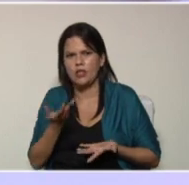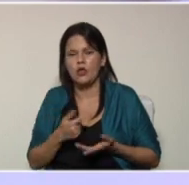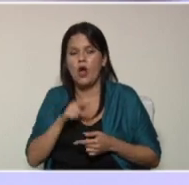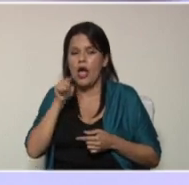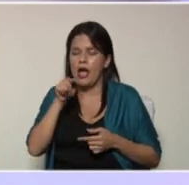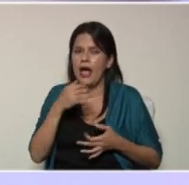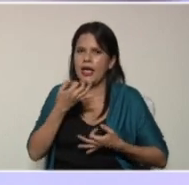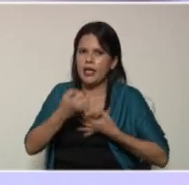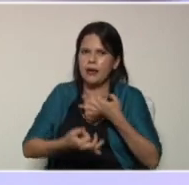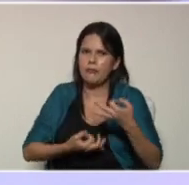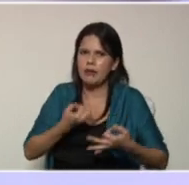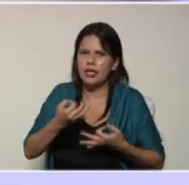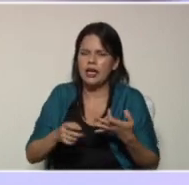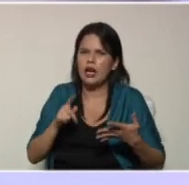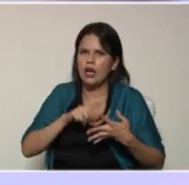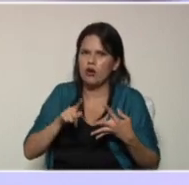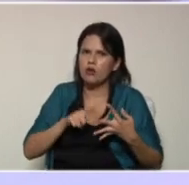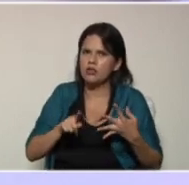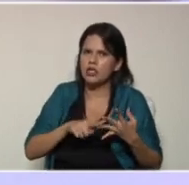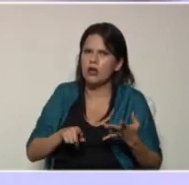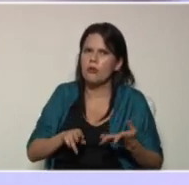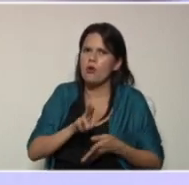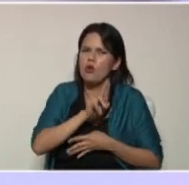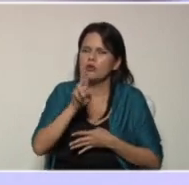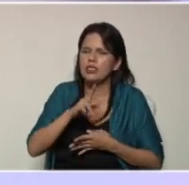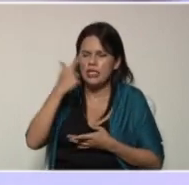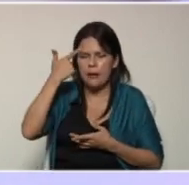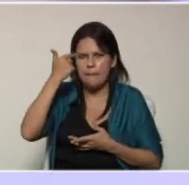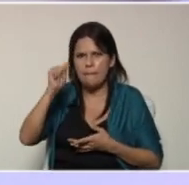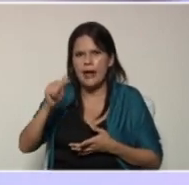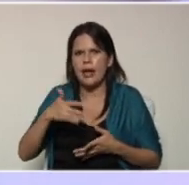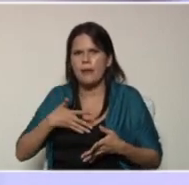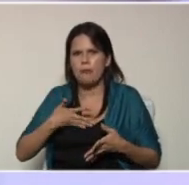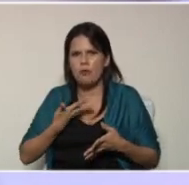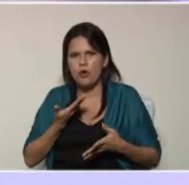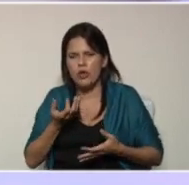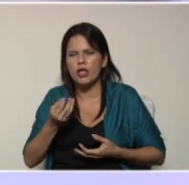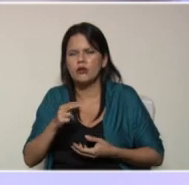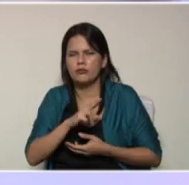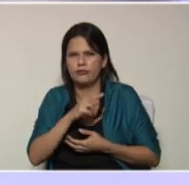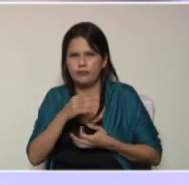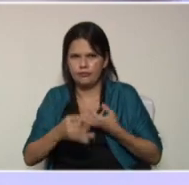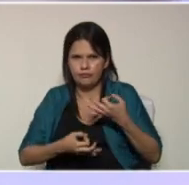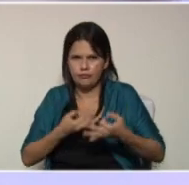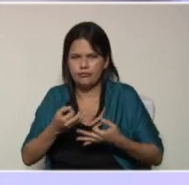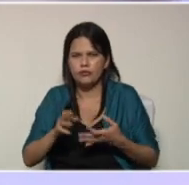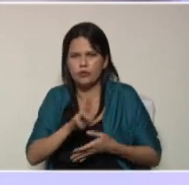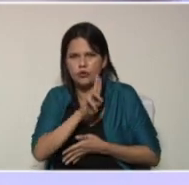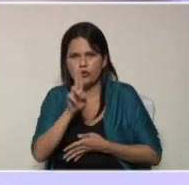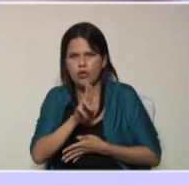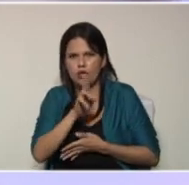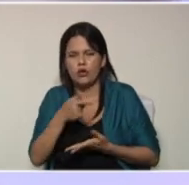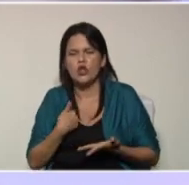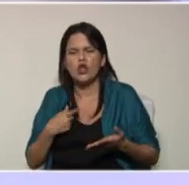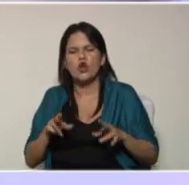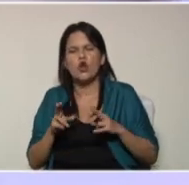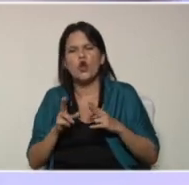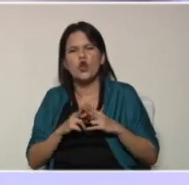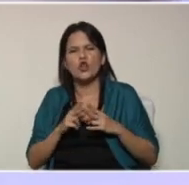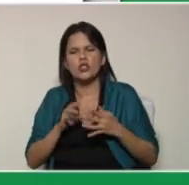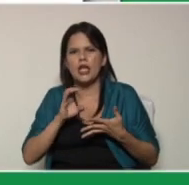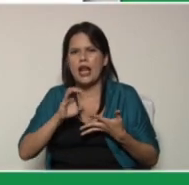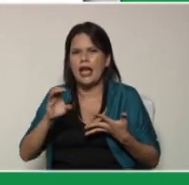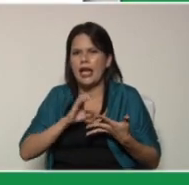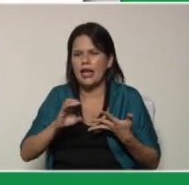hay que explicarles los materiales que nosotros vamos a utilizar para poder elaborar ese compost y finalmente conocer las características de nuestros